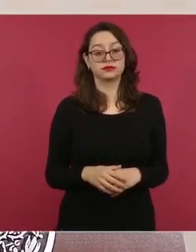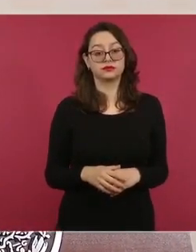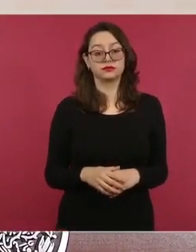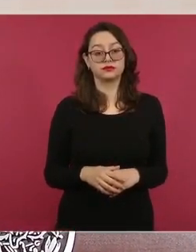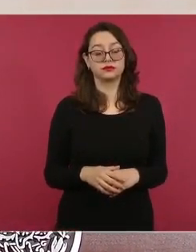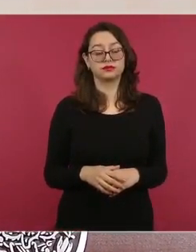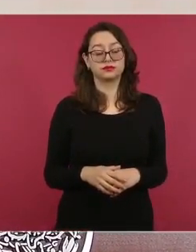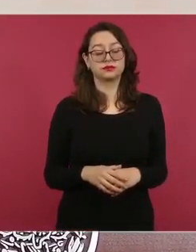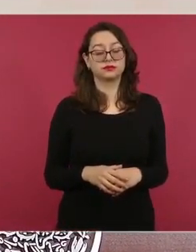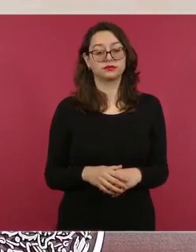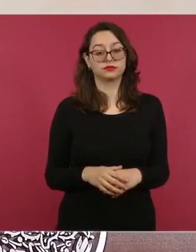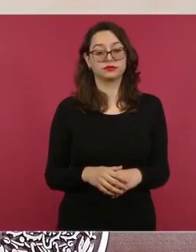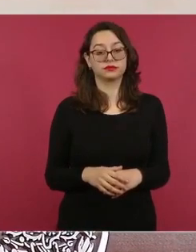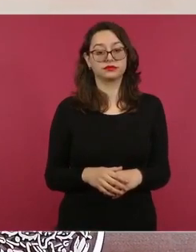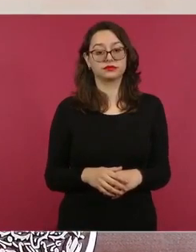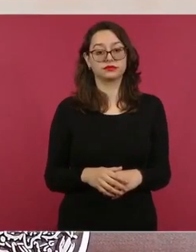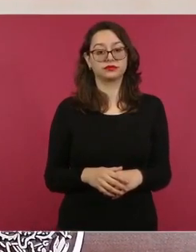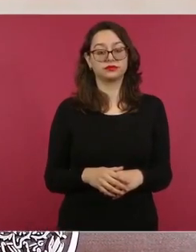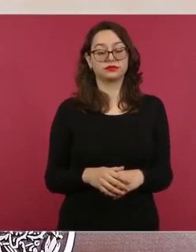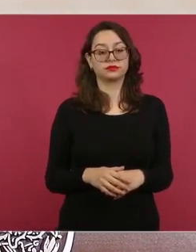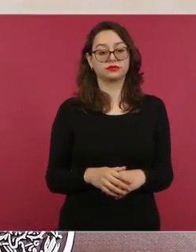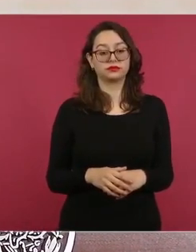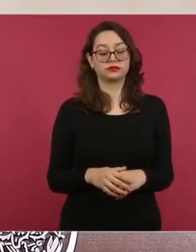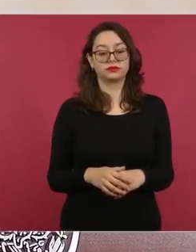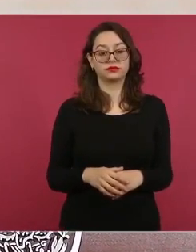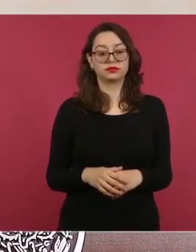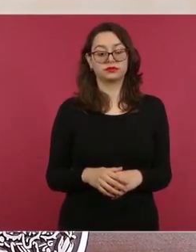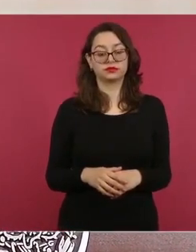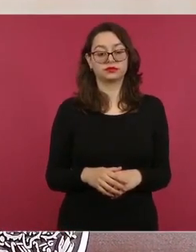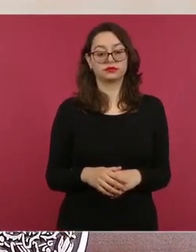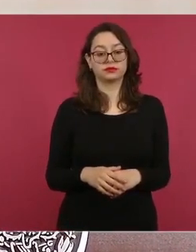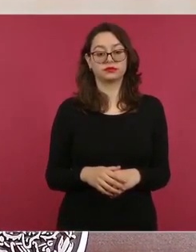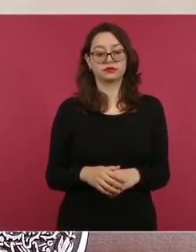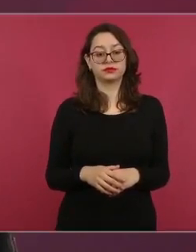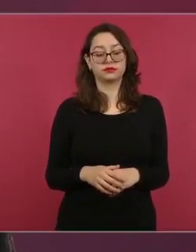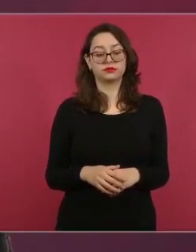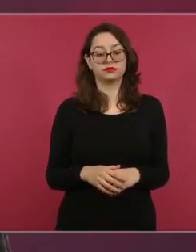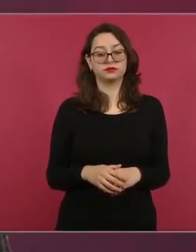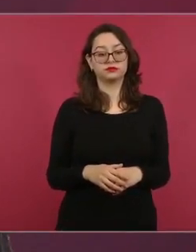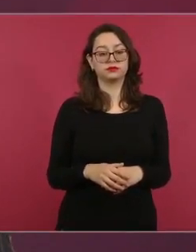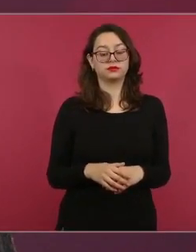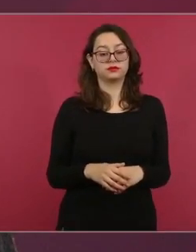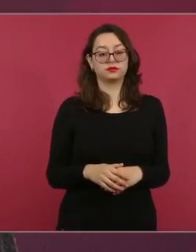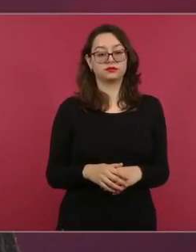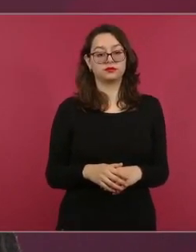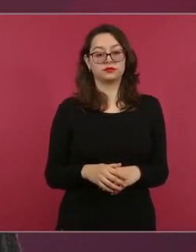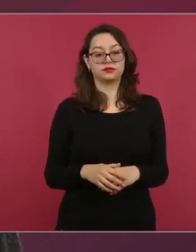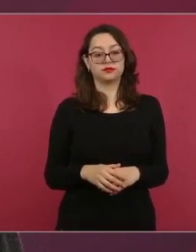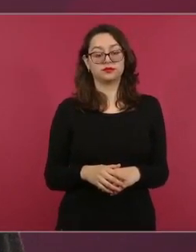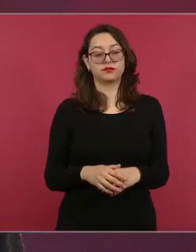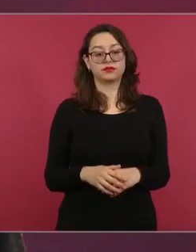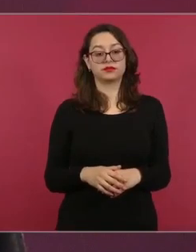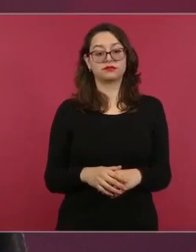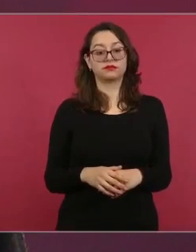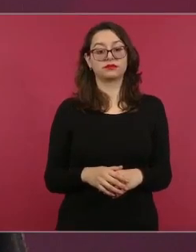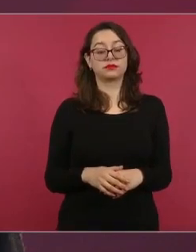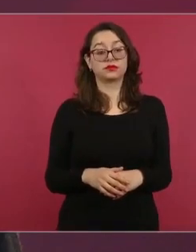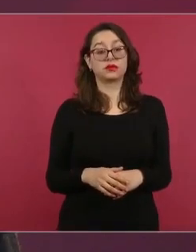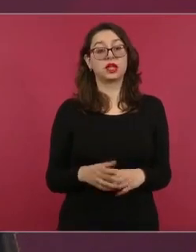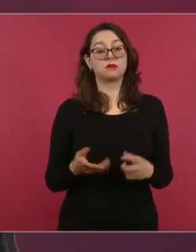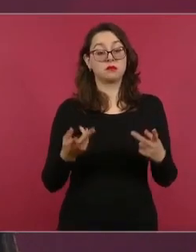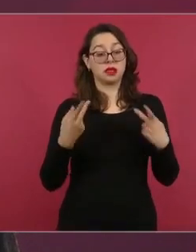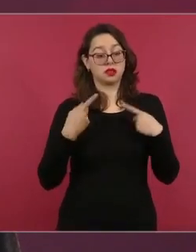con el pago de la mitad de los intereses a quienes